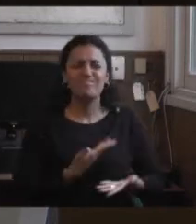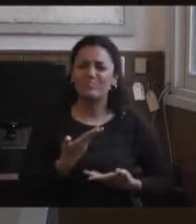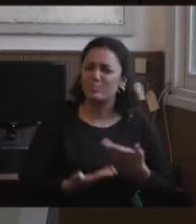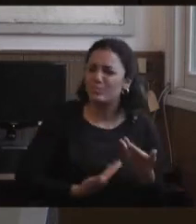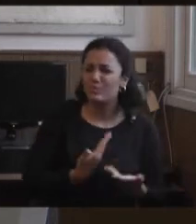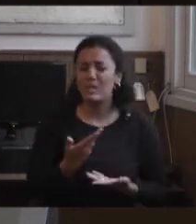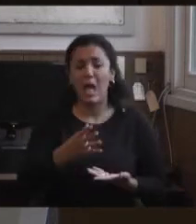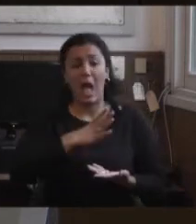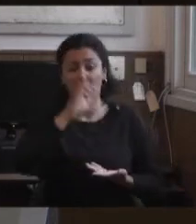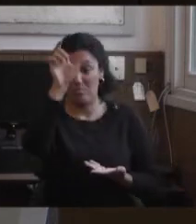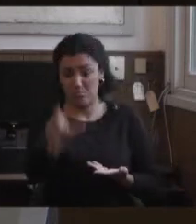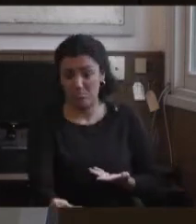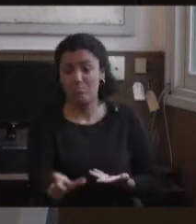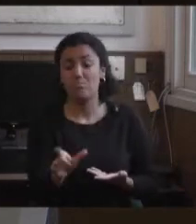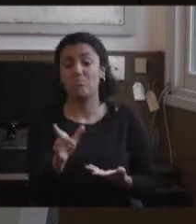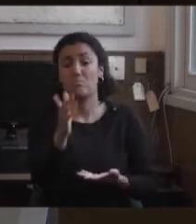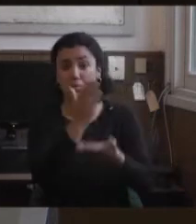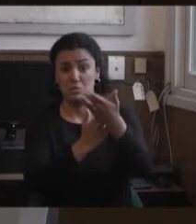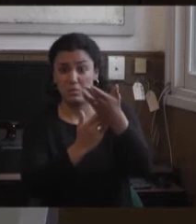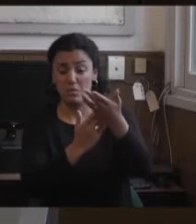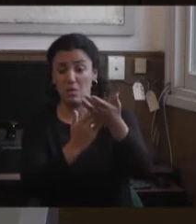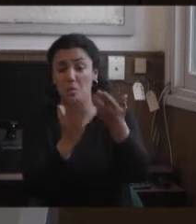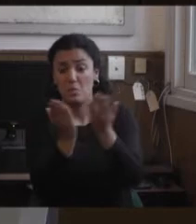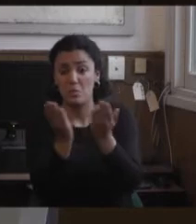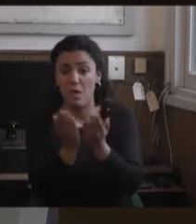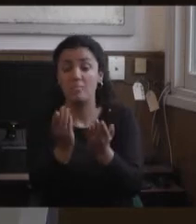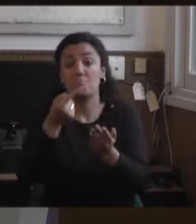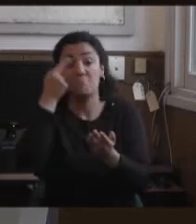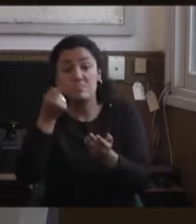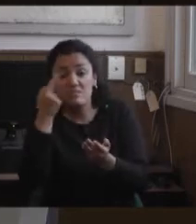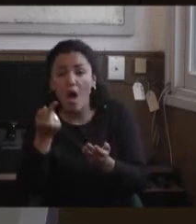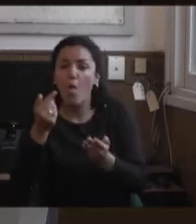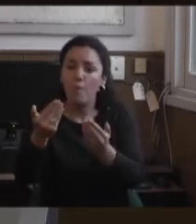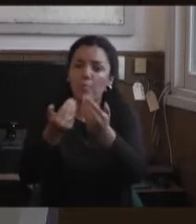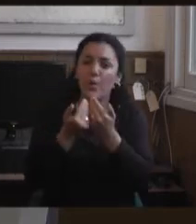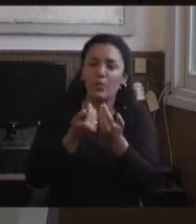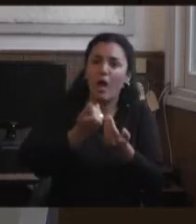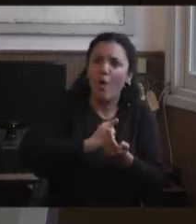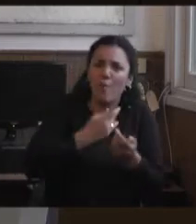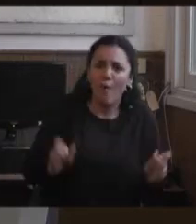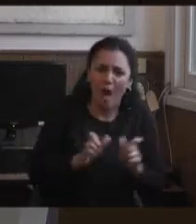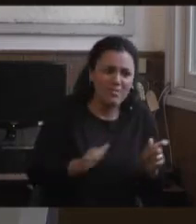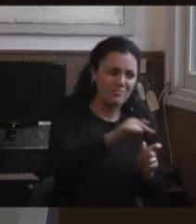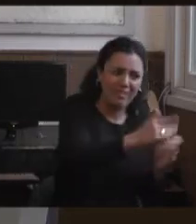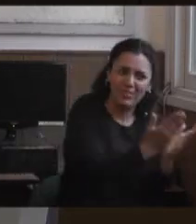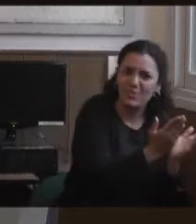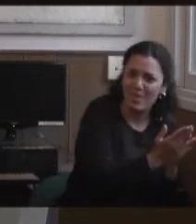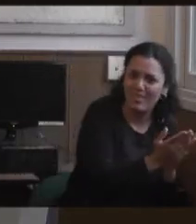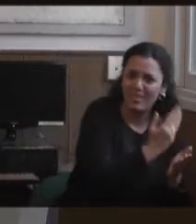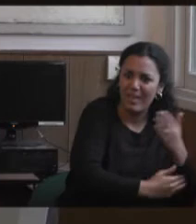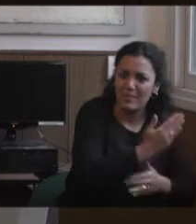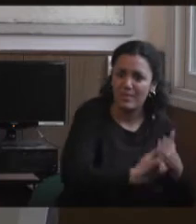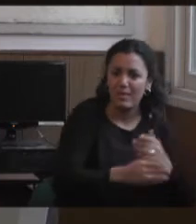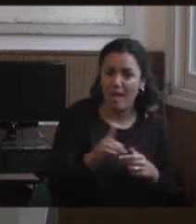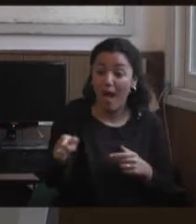interesado y preguntaba en el transcurso de la carrera qué hacer si tenía un estudiante con discapacidad, le iban a decir, ya vas a cursar una